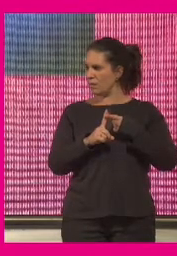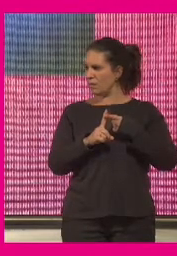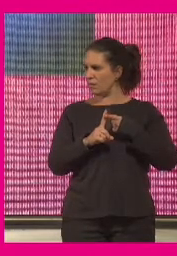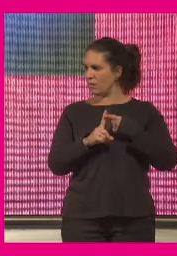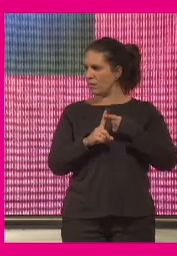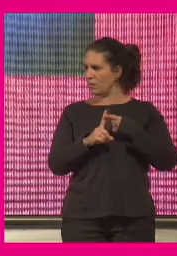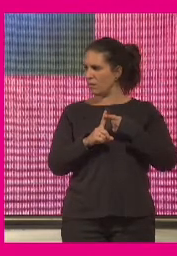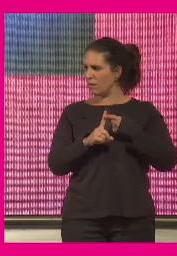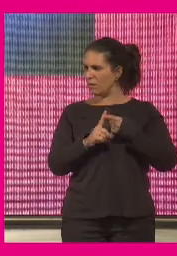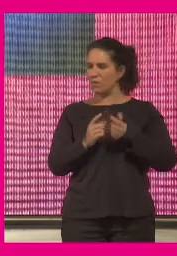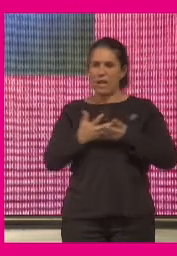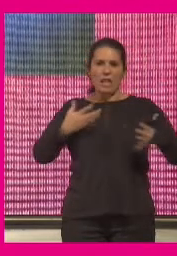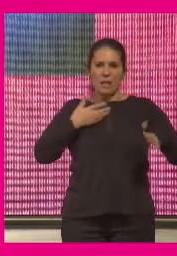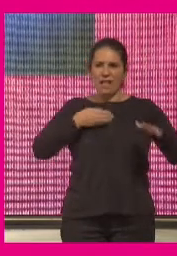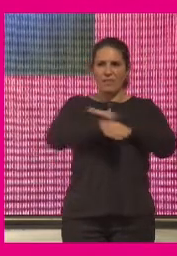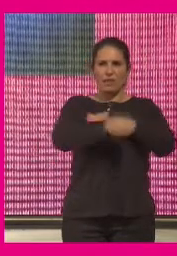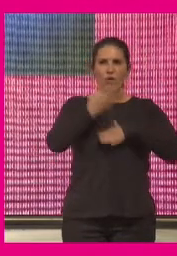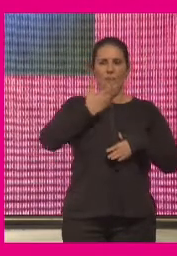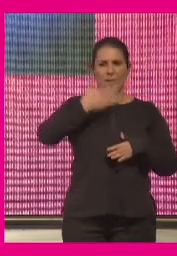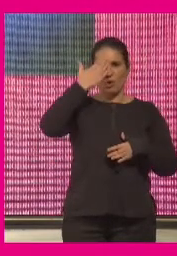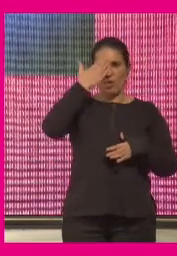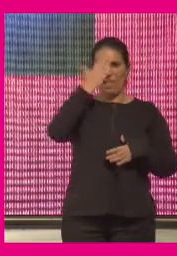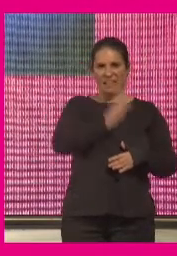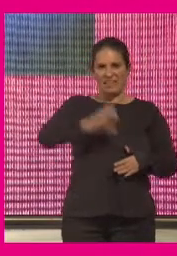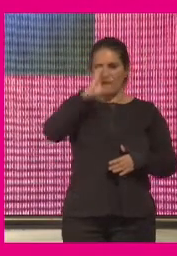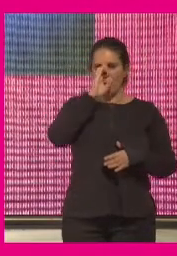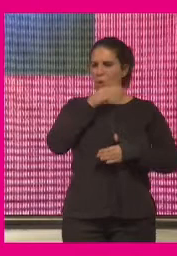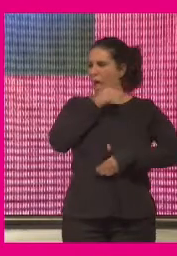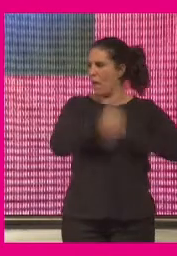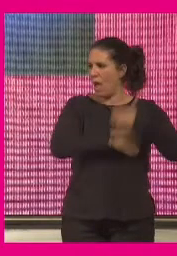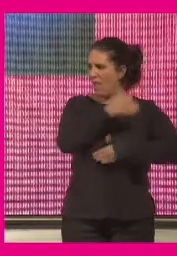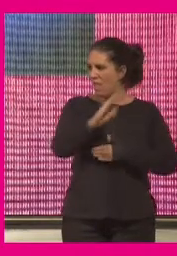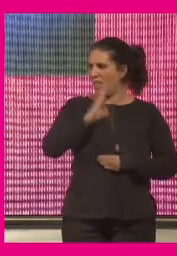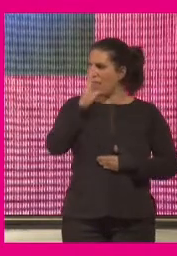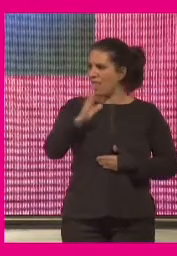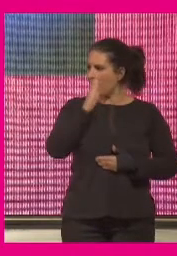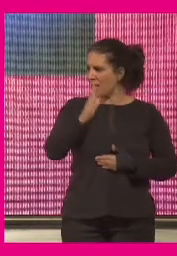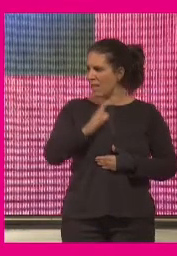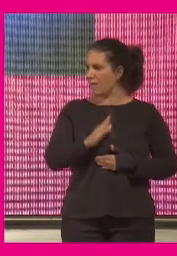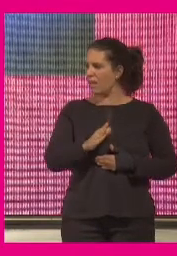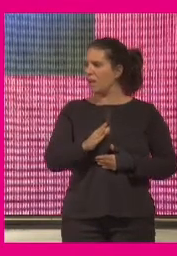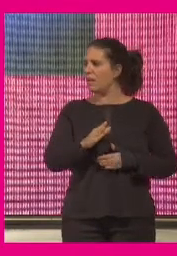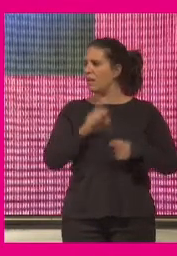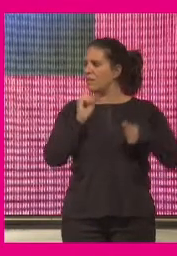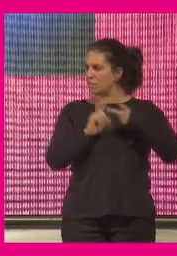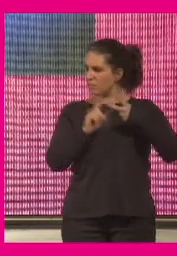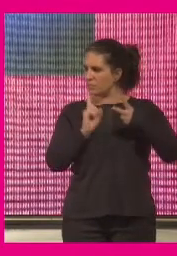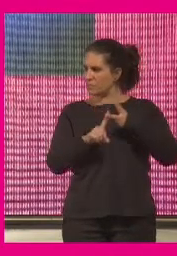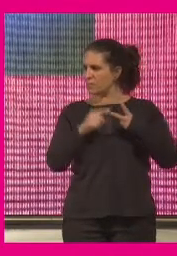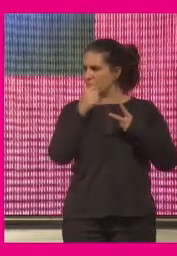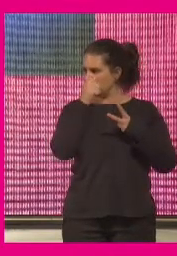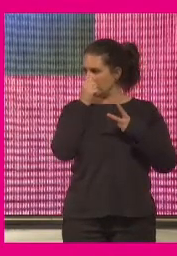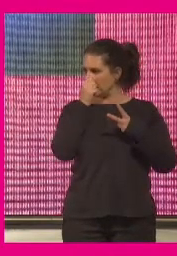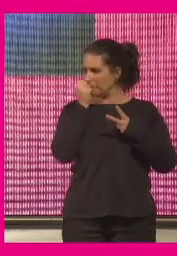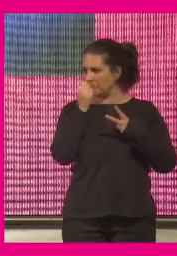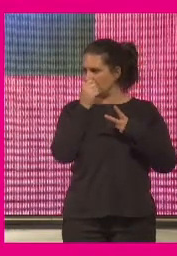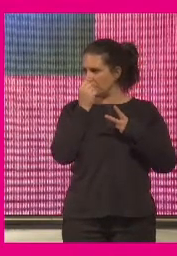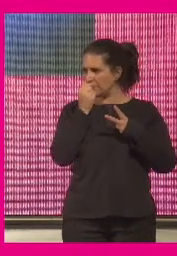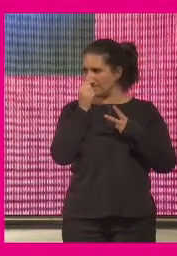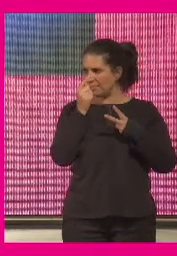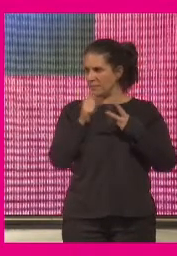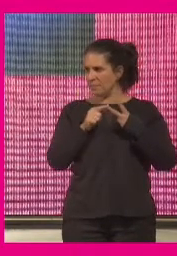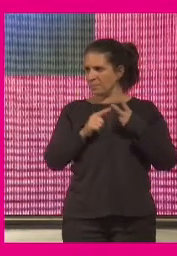conocimiento científico un avance brutal en materia científica por otro lado un entorno